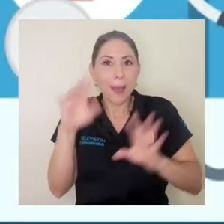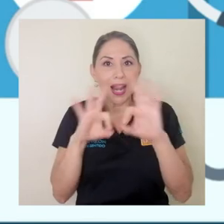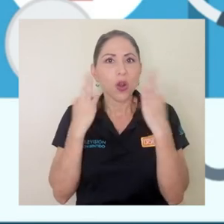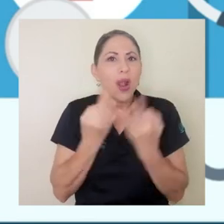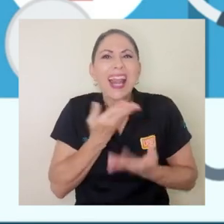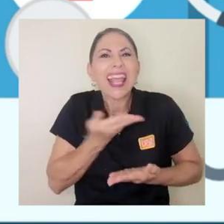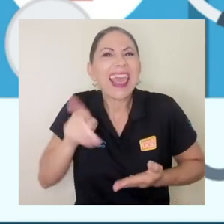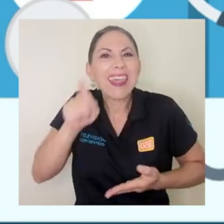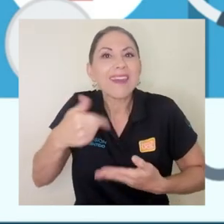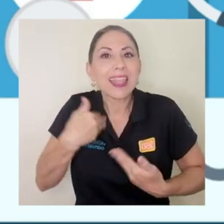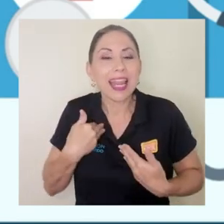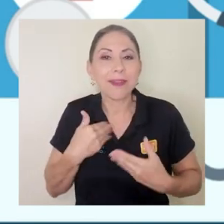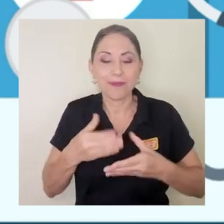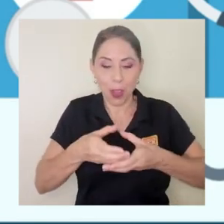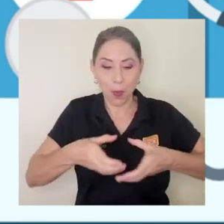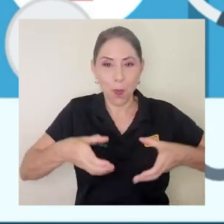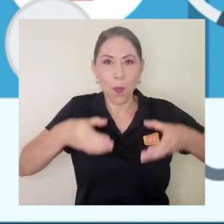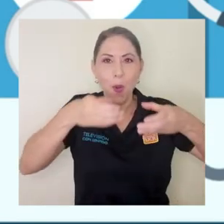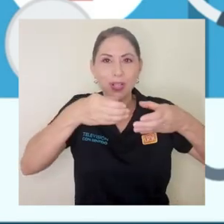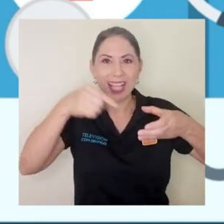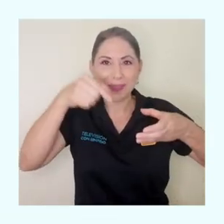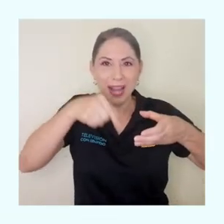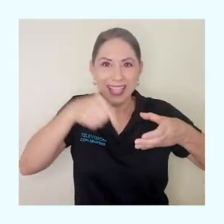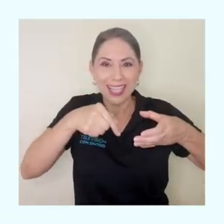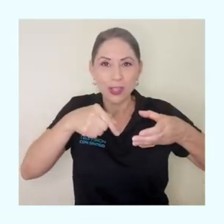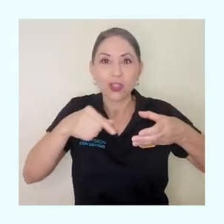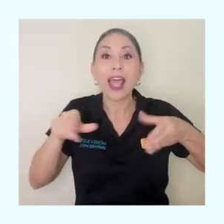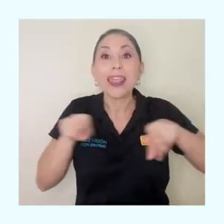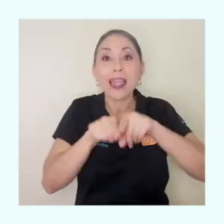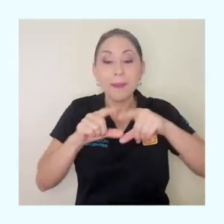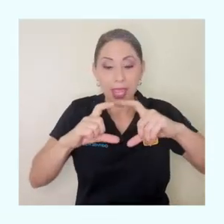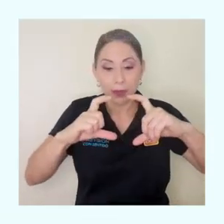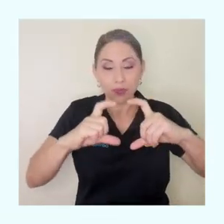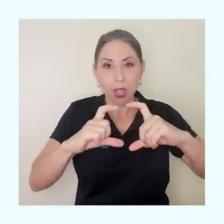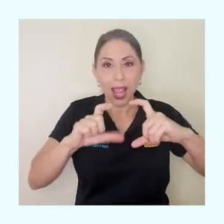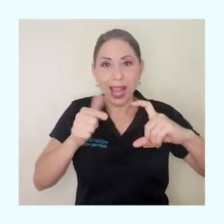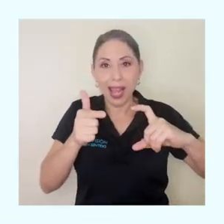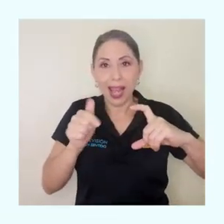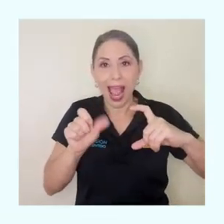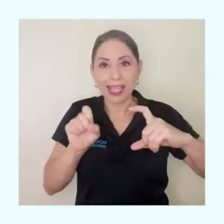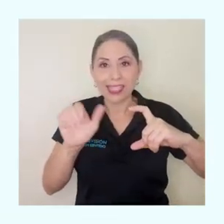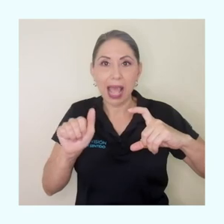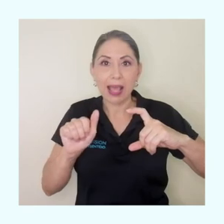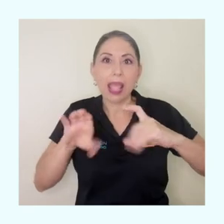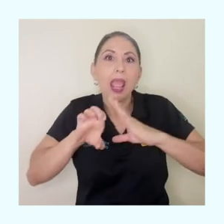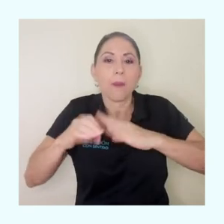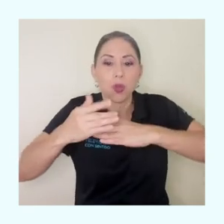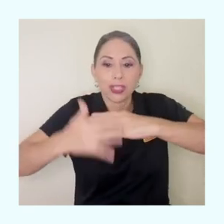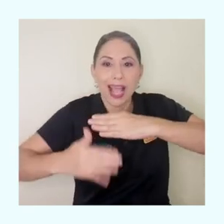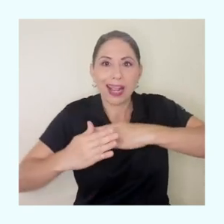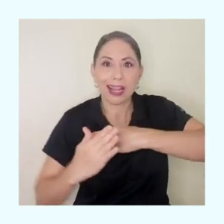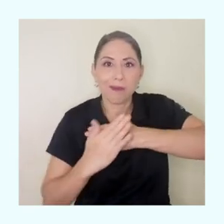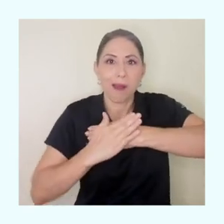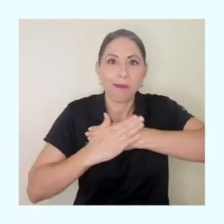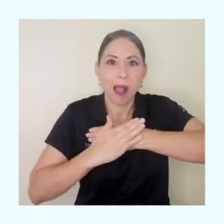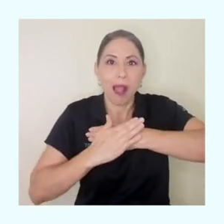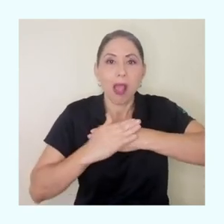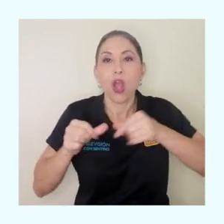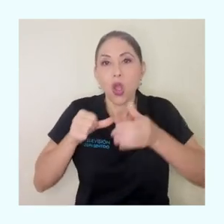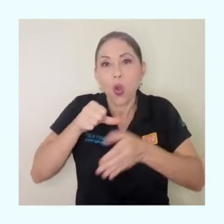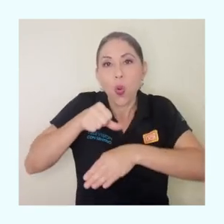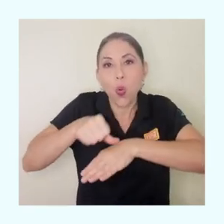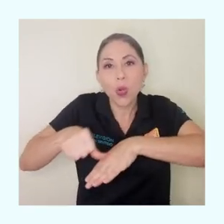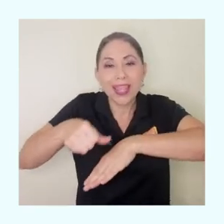botiquín para el hogar? primero, bolsa para desechos, apósitos de gasa de 4x4 pulgadas para